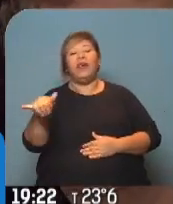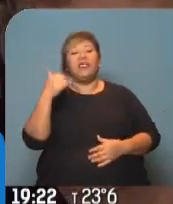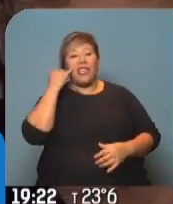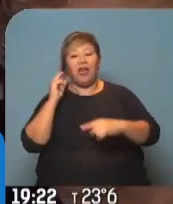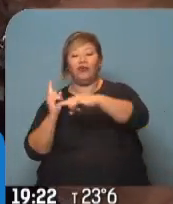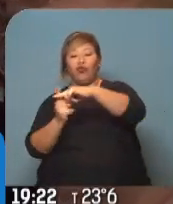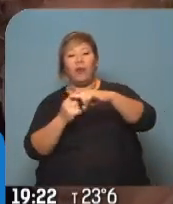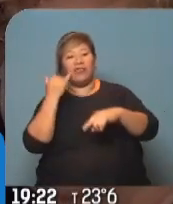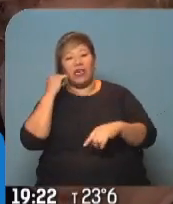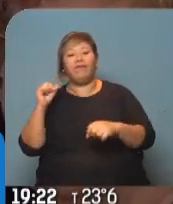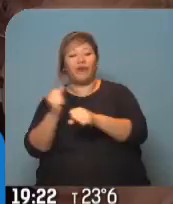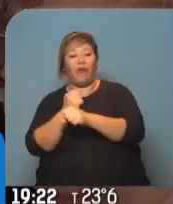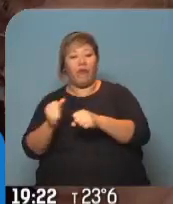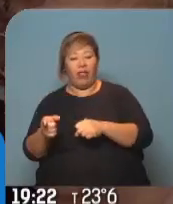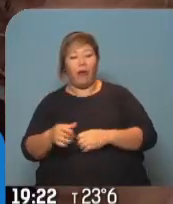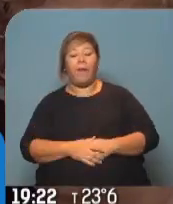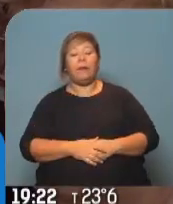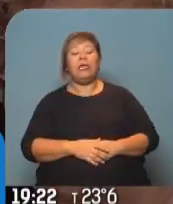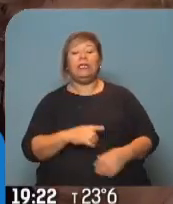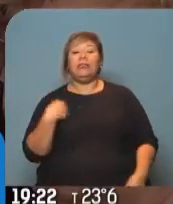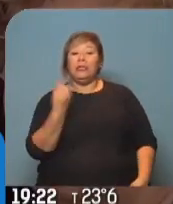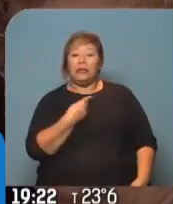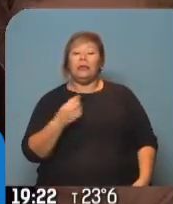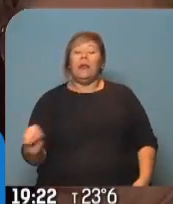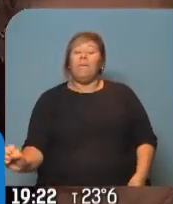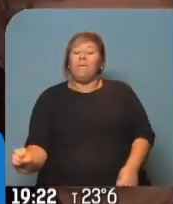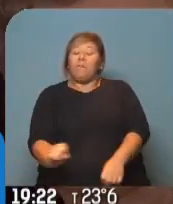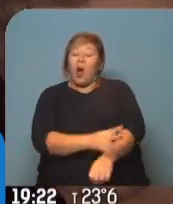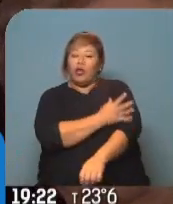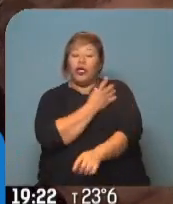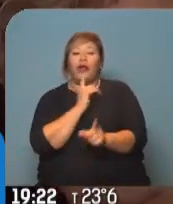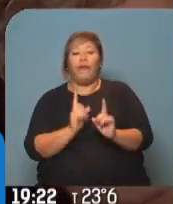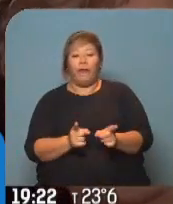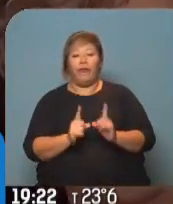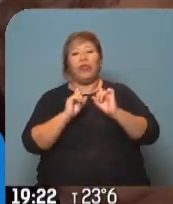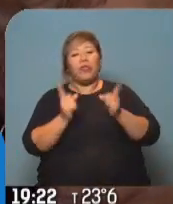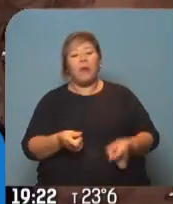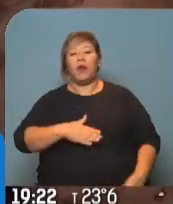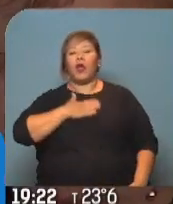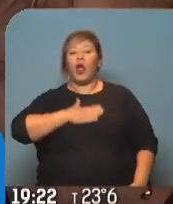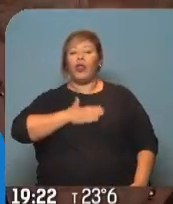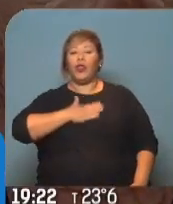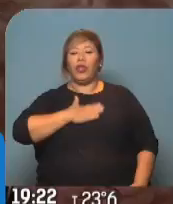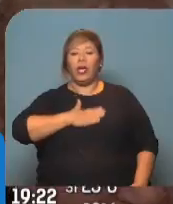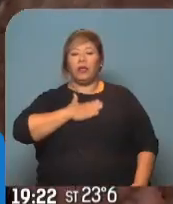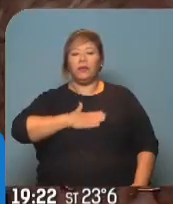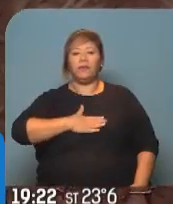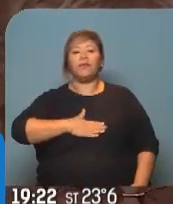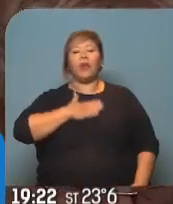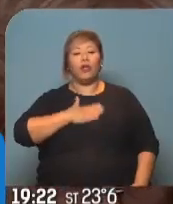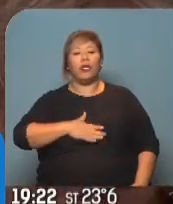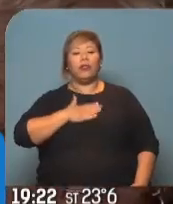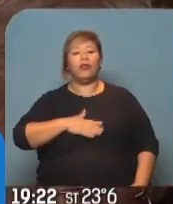Y estamos sostenidos por la emoción y por la satisfacción de poder decir misión